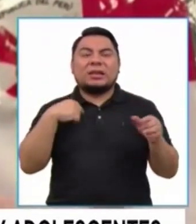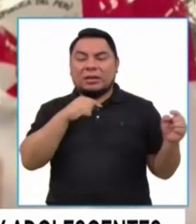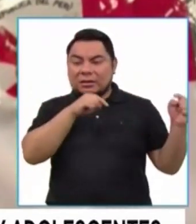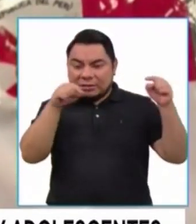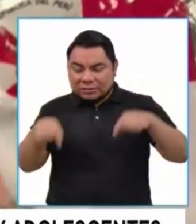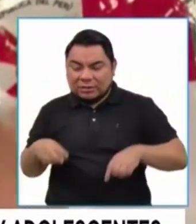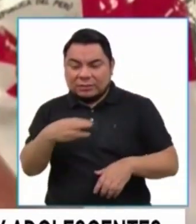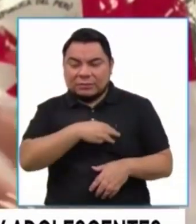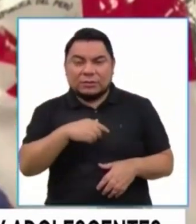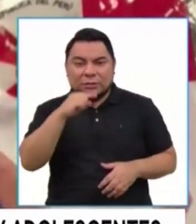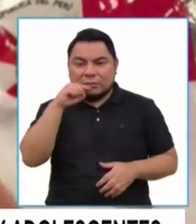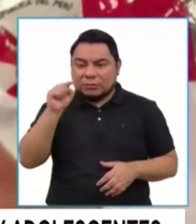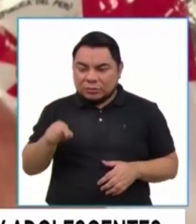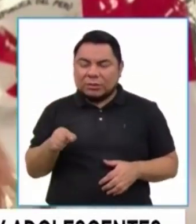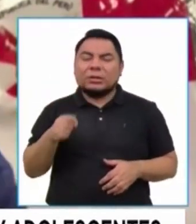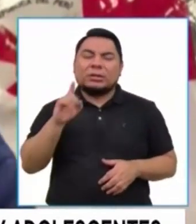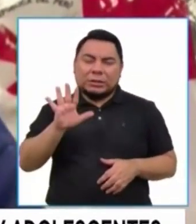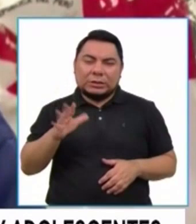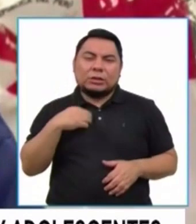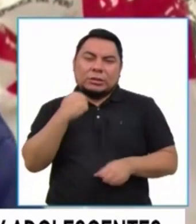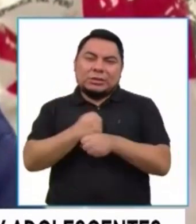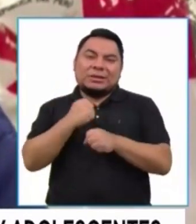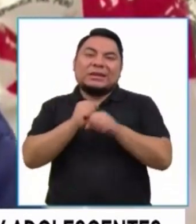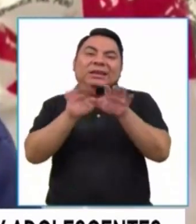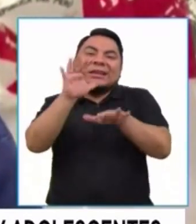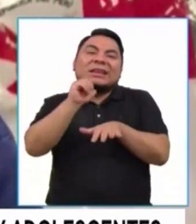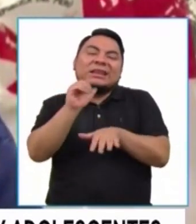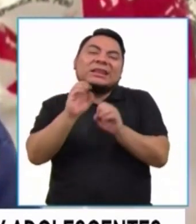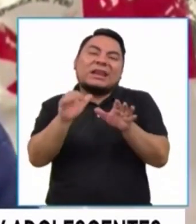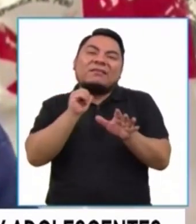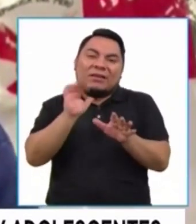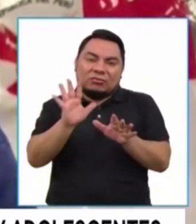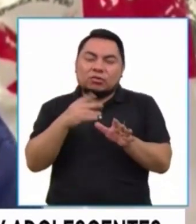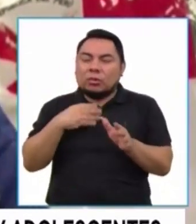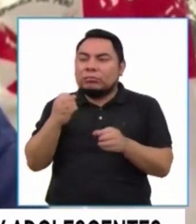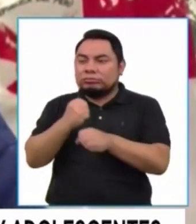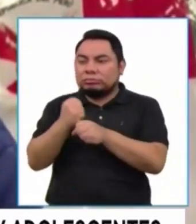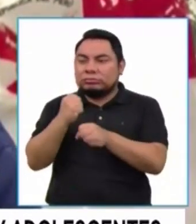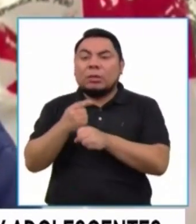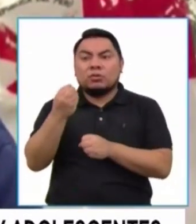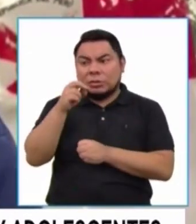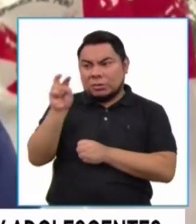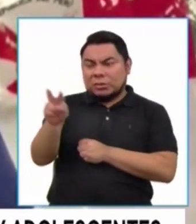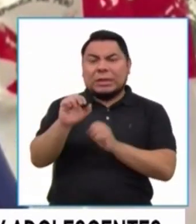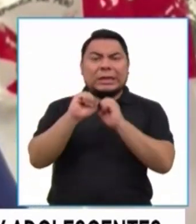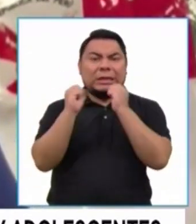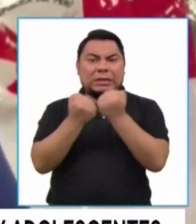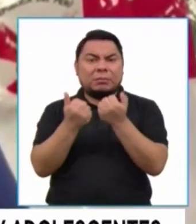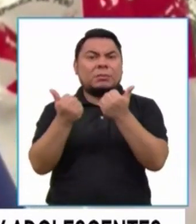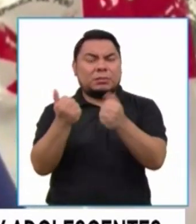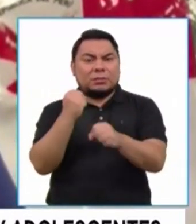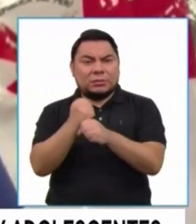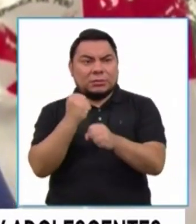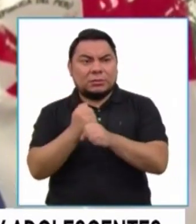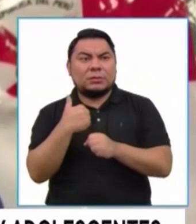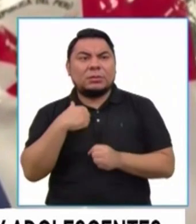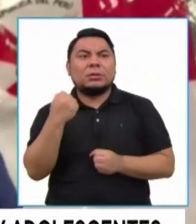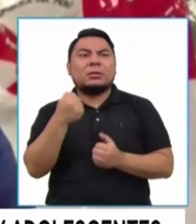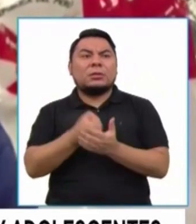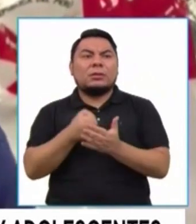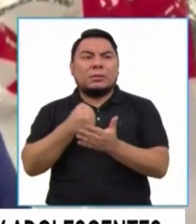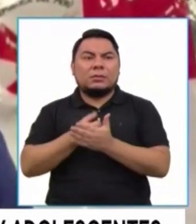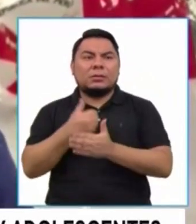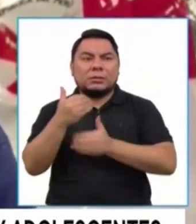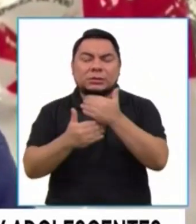repotenciar porque hay equipo muy bueno. Hay gente que la está luchando